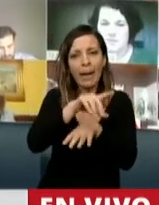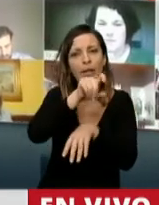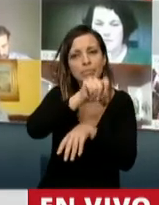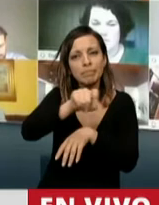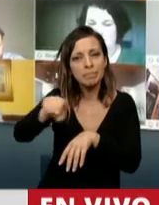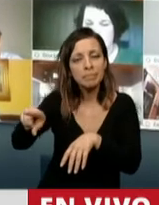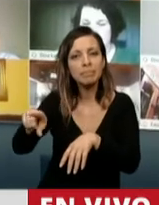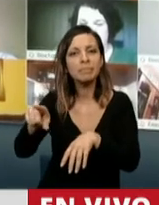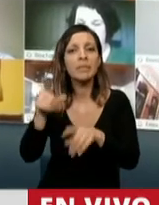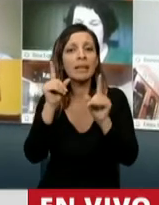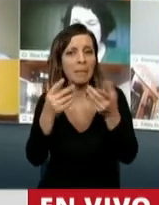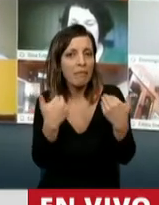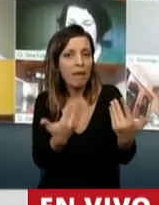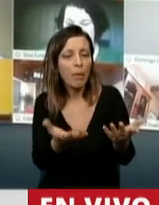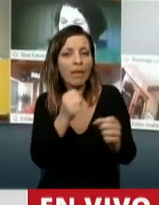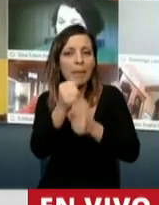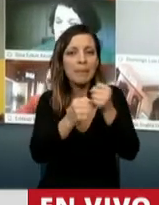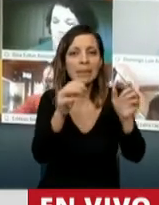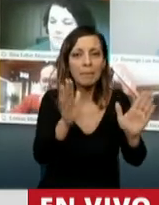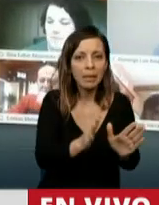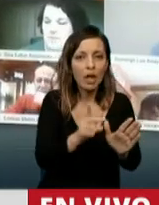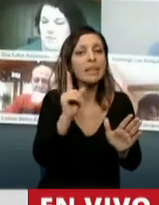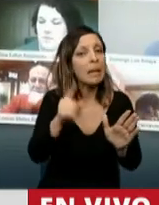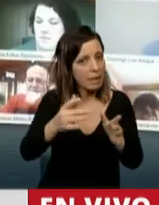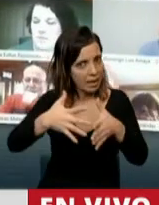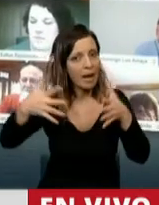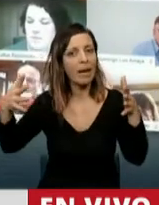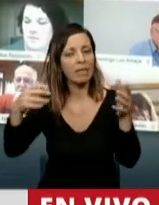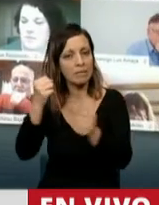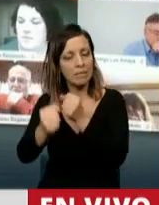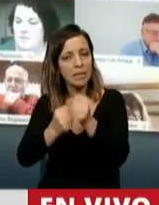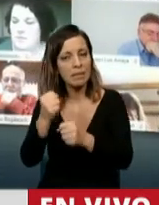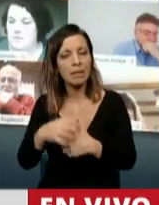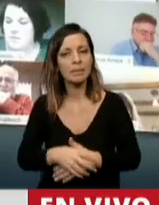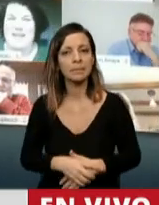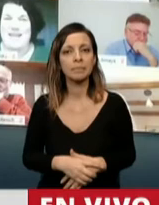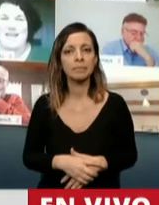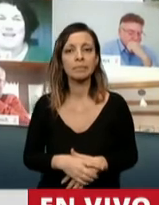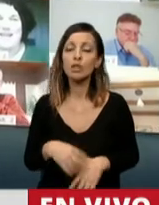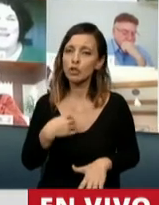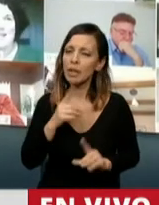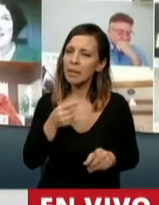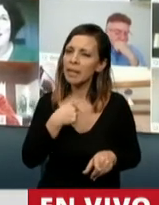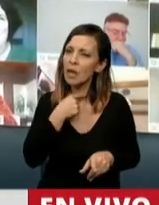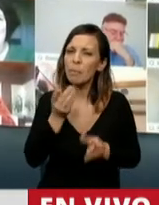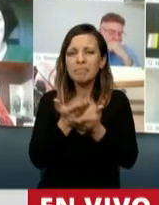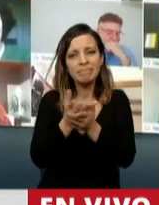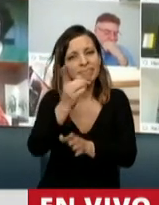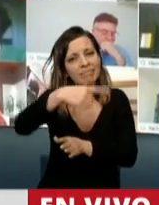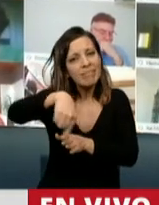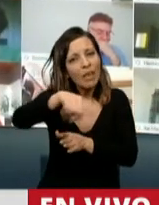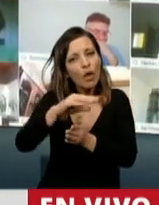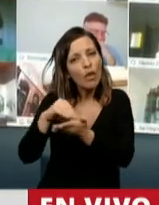barriales, de las pequeñas empresas y de las grandes empresas. Les quiero pedir a todos los